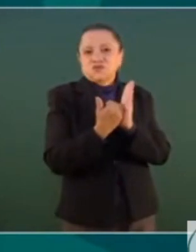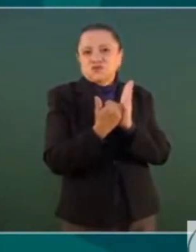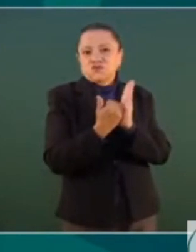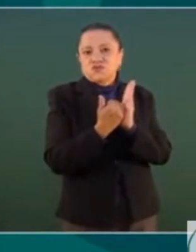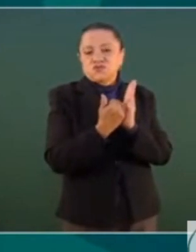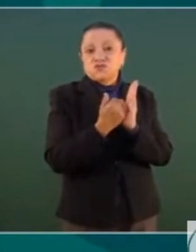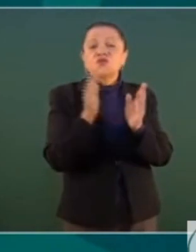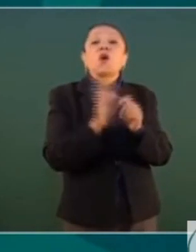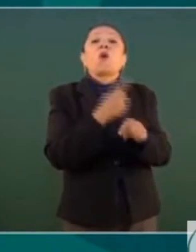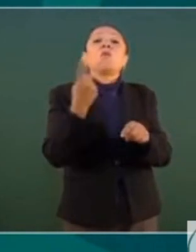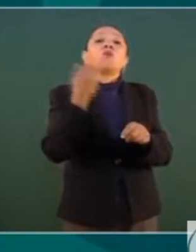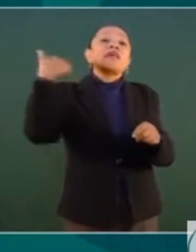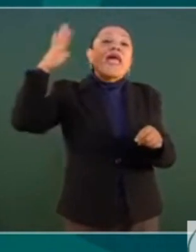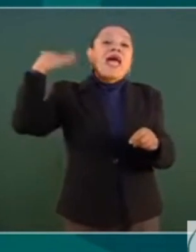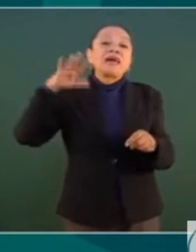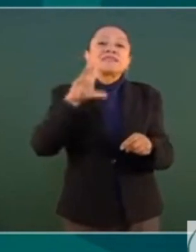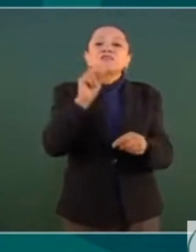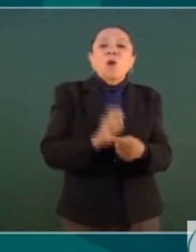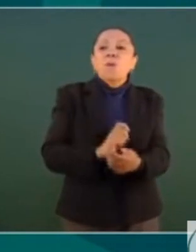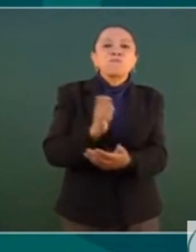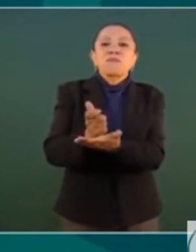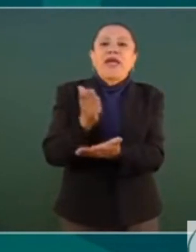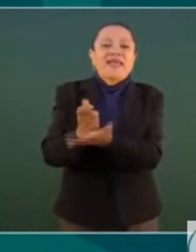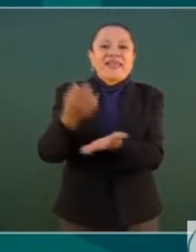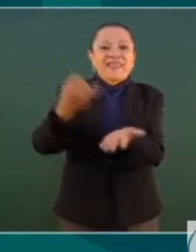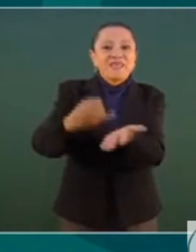Porque antes no pagaban impuestos.